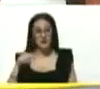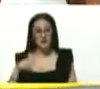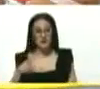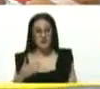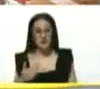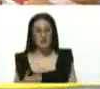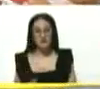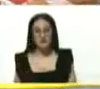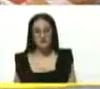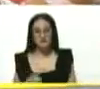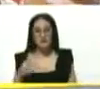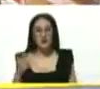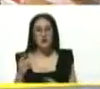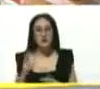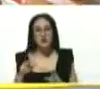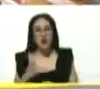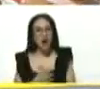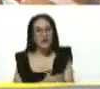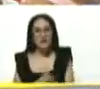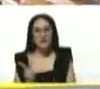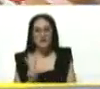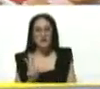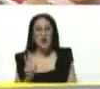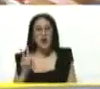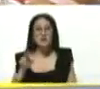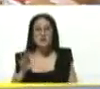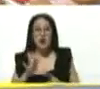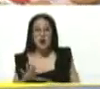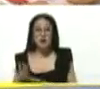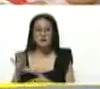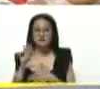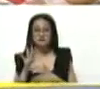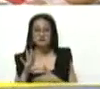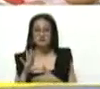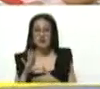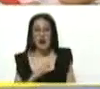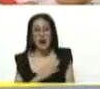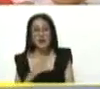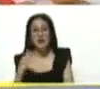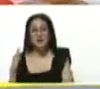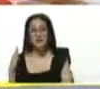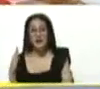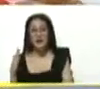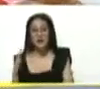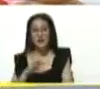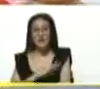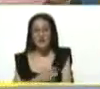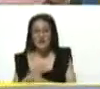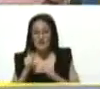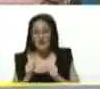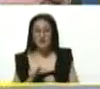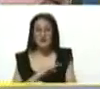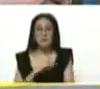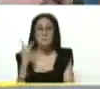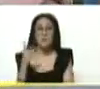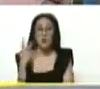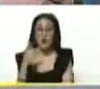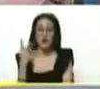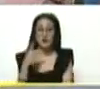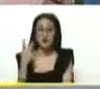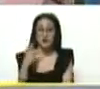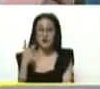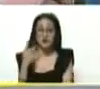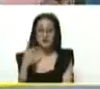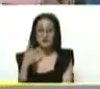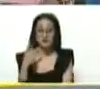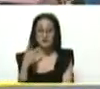visto en Venezuela, nunca antes visto en América Latina y el Caribe. Una fuerza política de la magnitud de la que